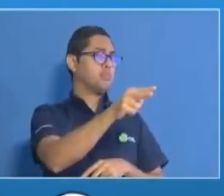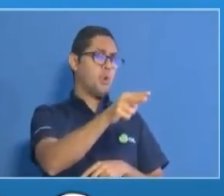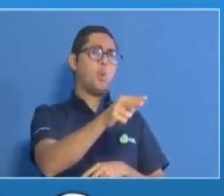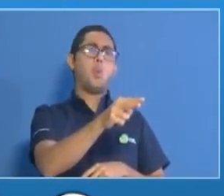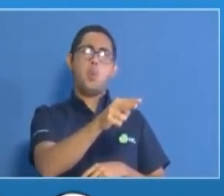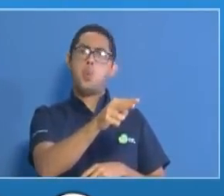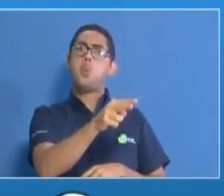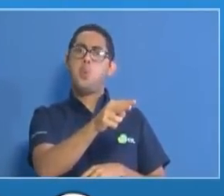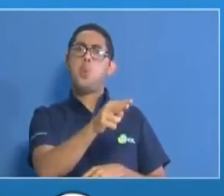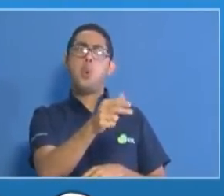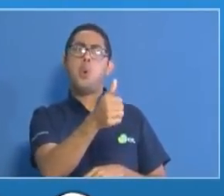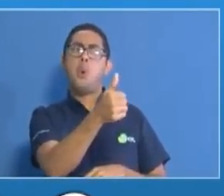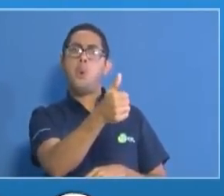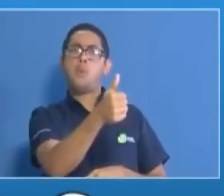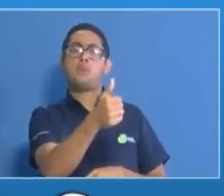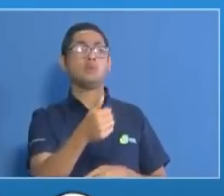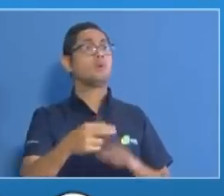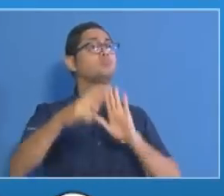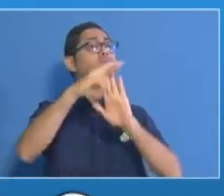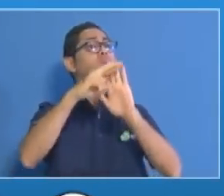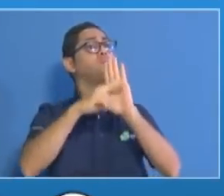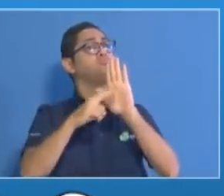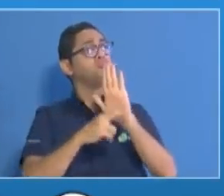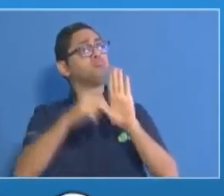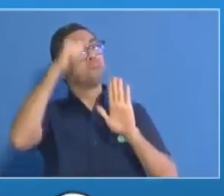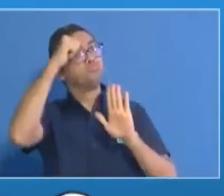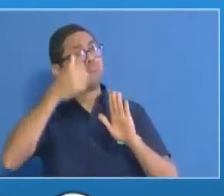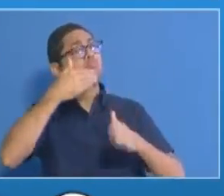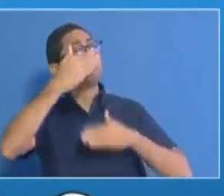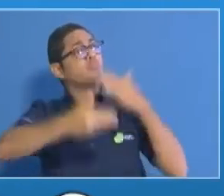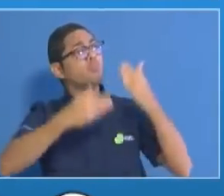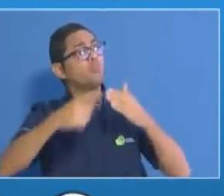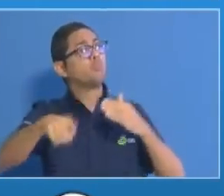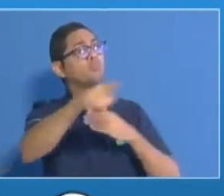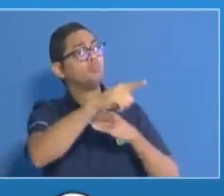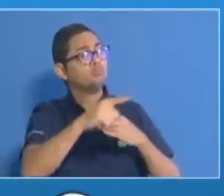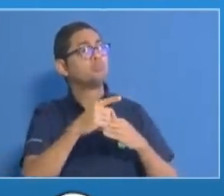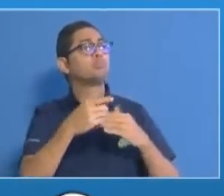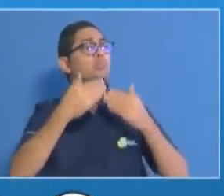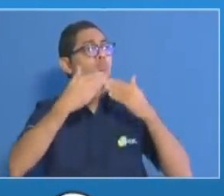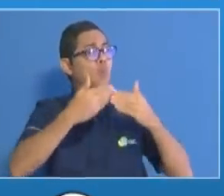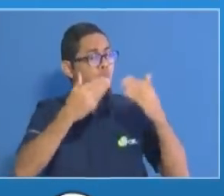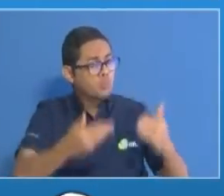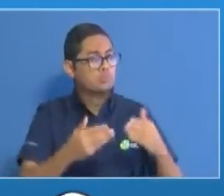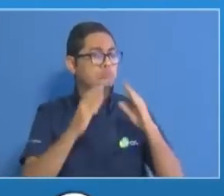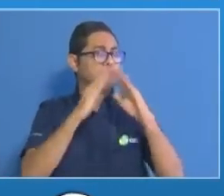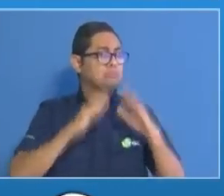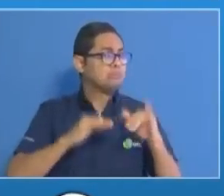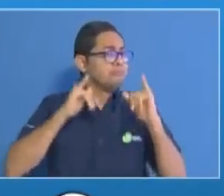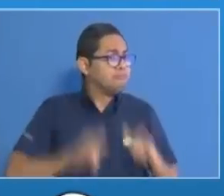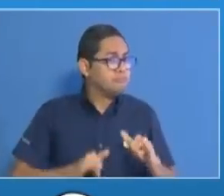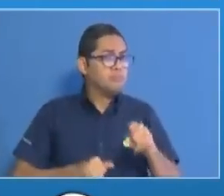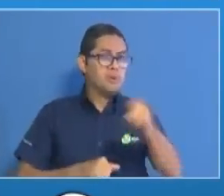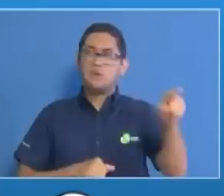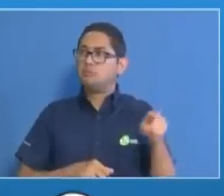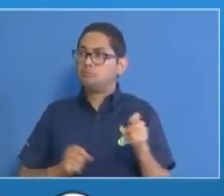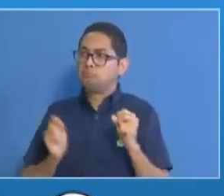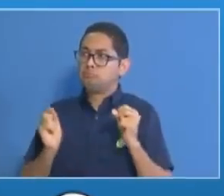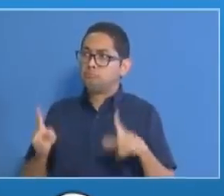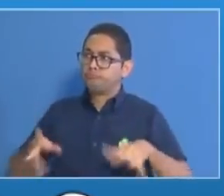civismo y han respetado las recomendaciones de las autoridades sanitarias de quedarse en casa.